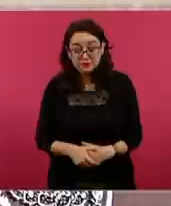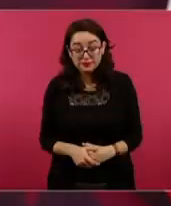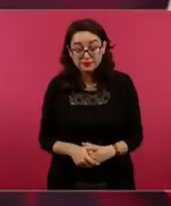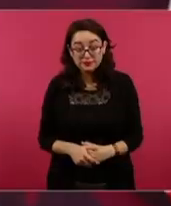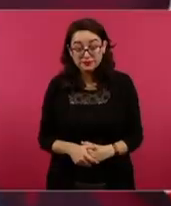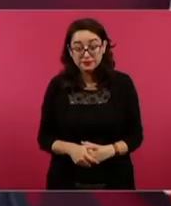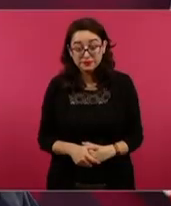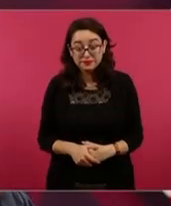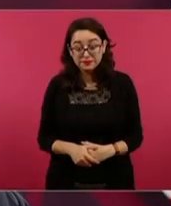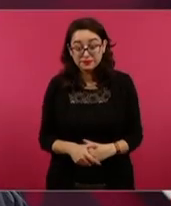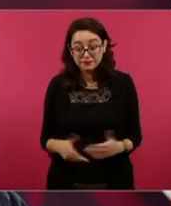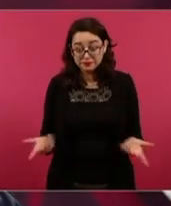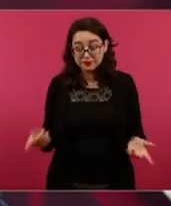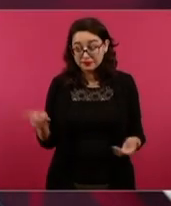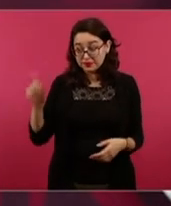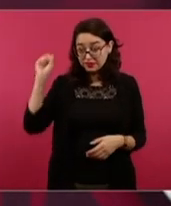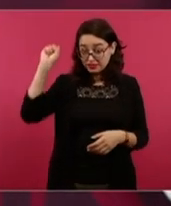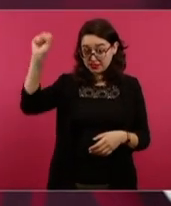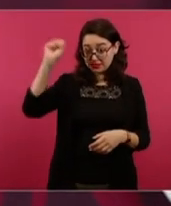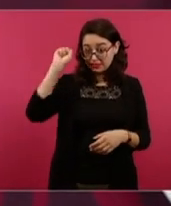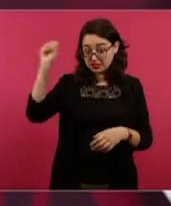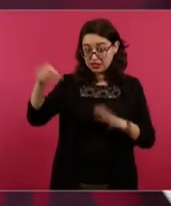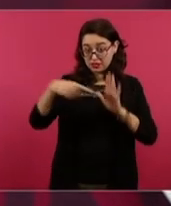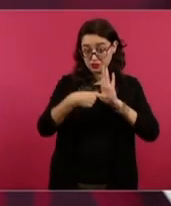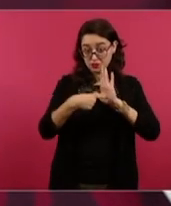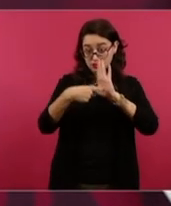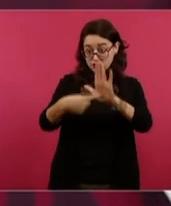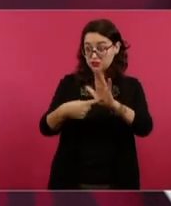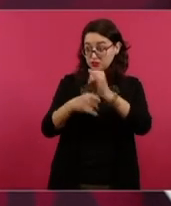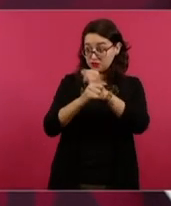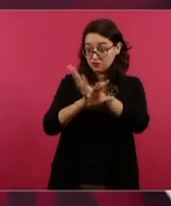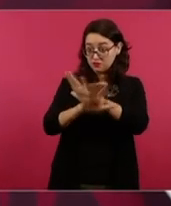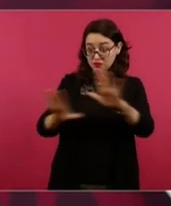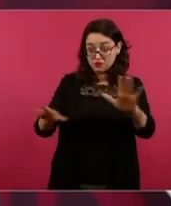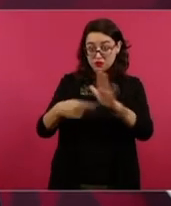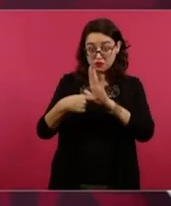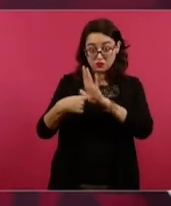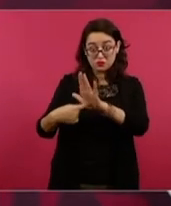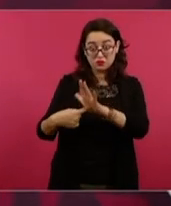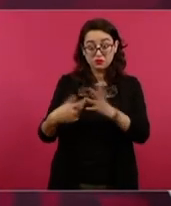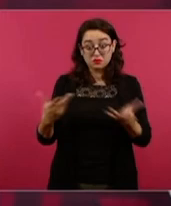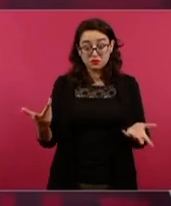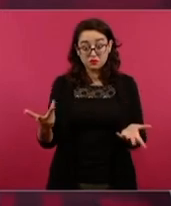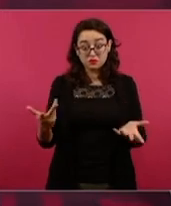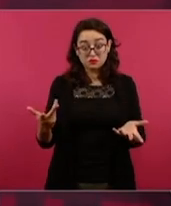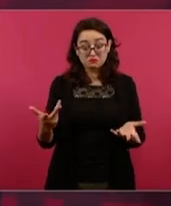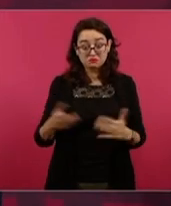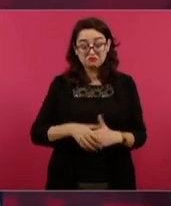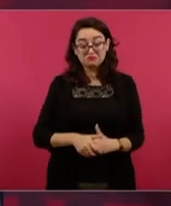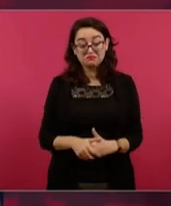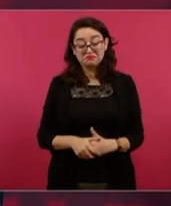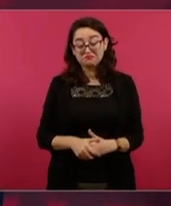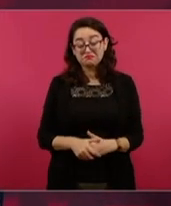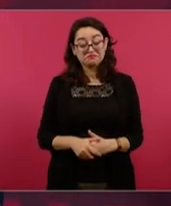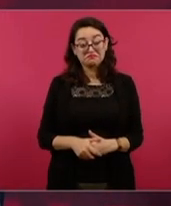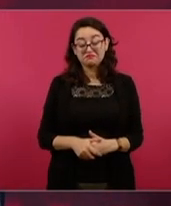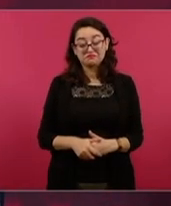Y estoy seguro que el 99 por ciento